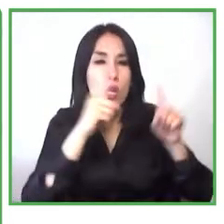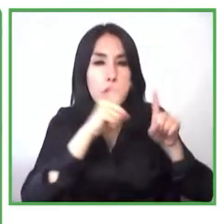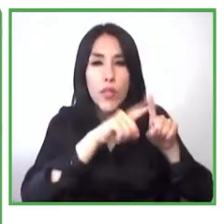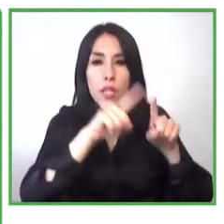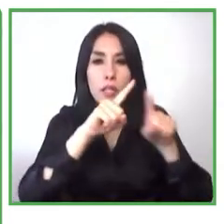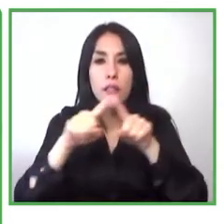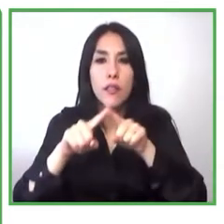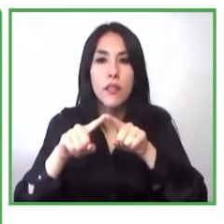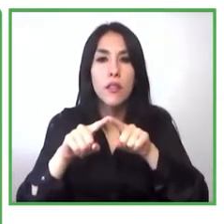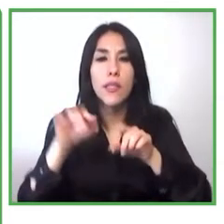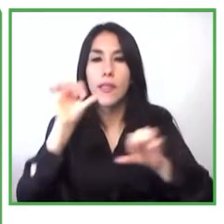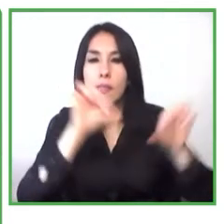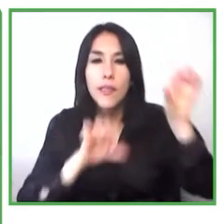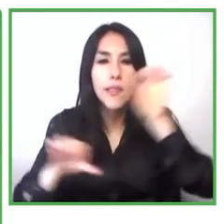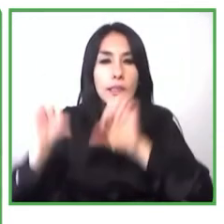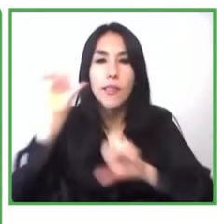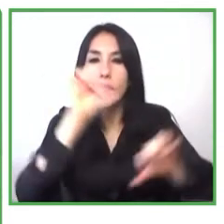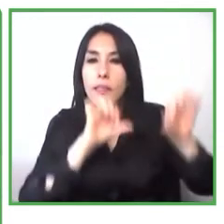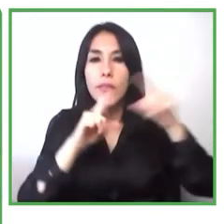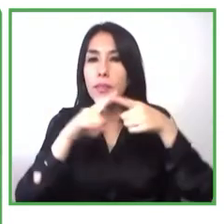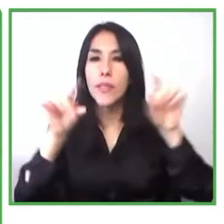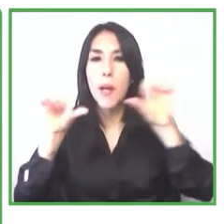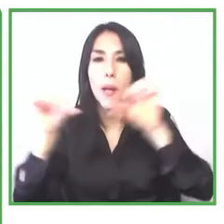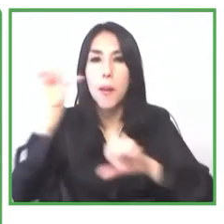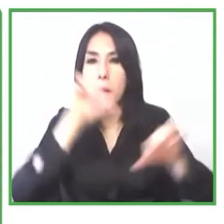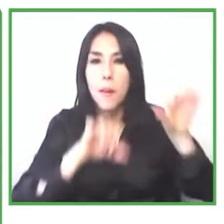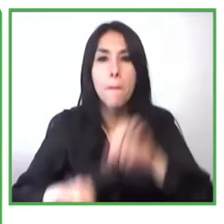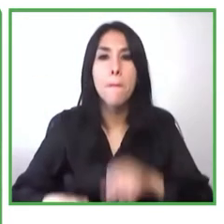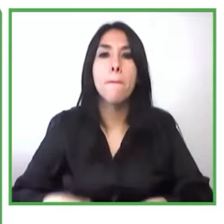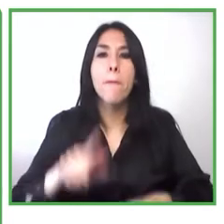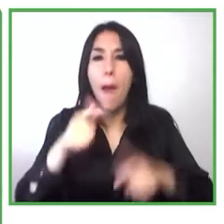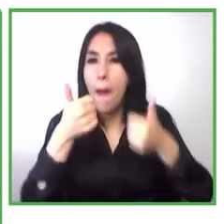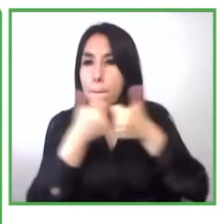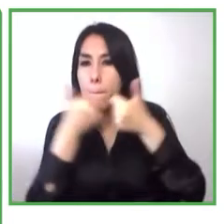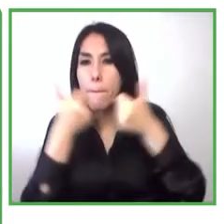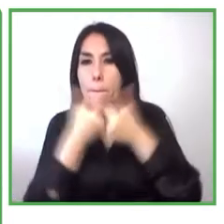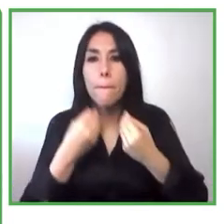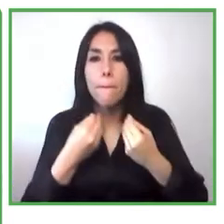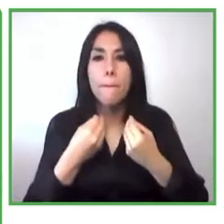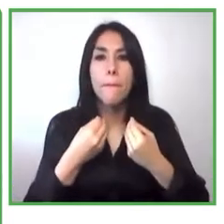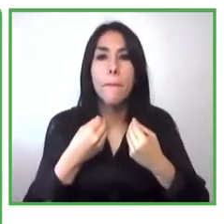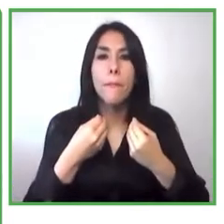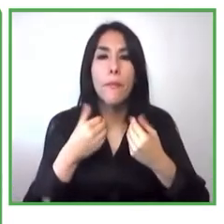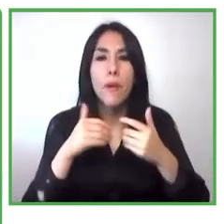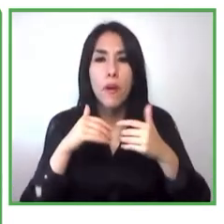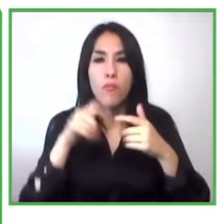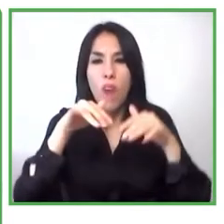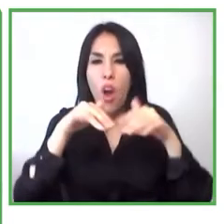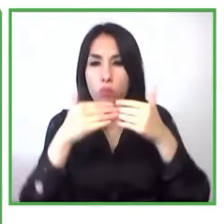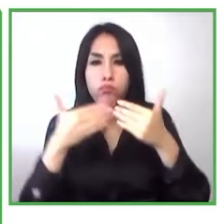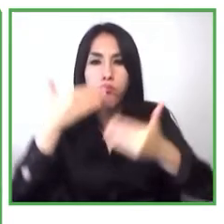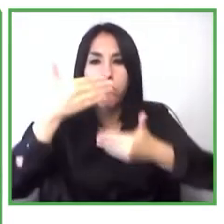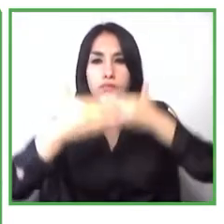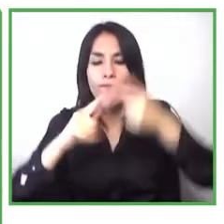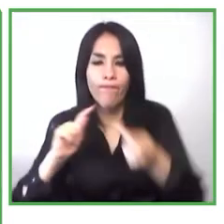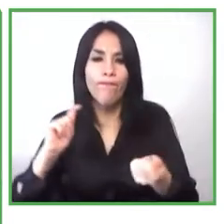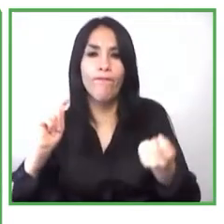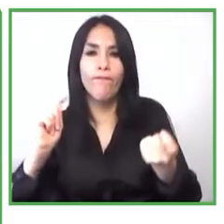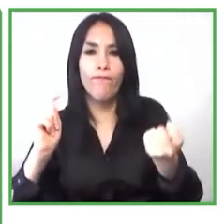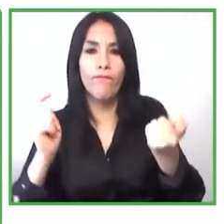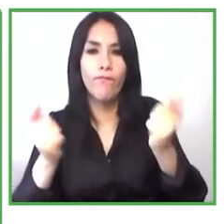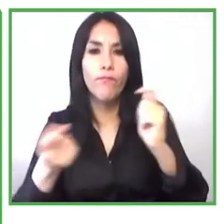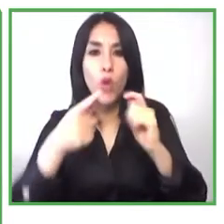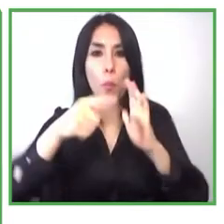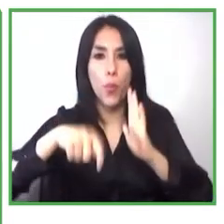toda la duración del proyecto estos son a continuación los tres emprendimientos que